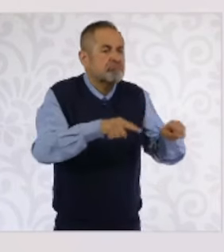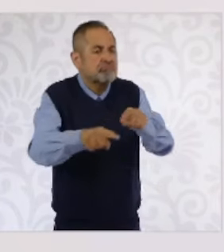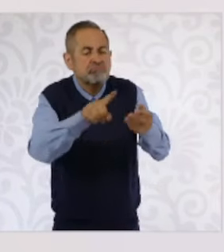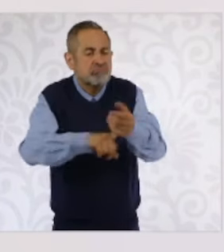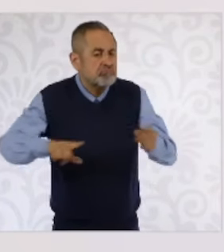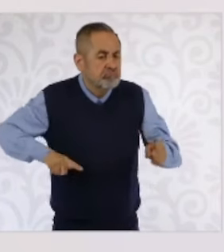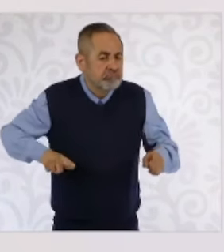Es otra cosa. Gracias. Gracias.